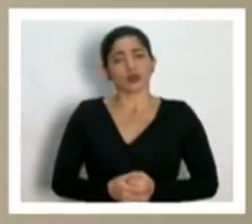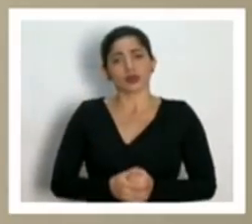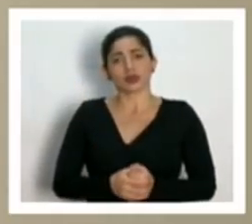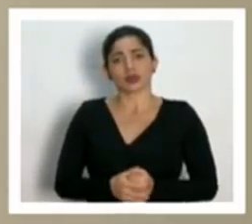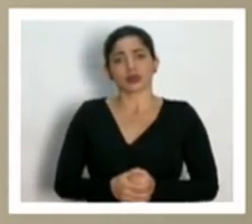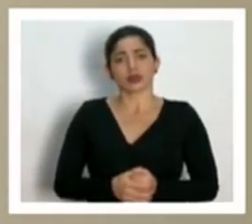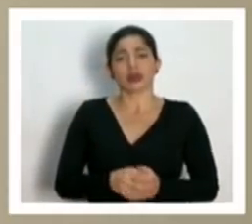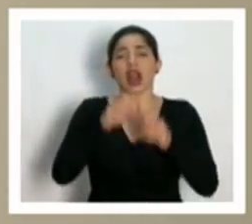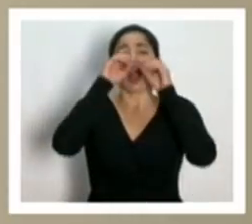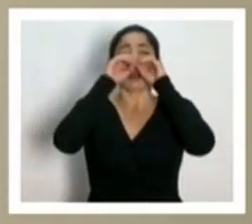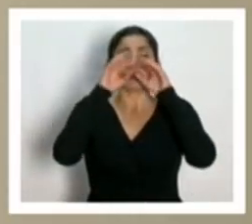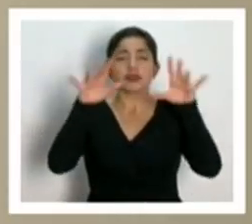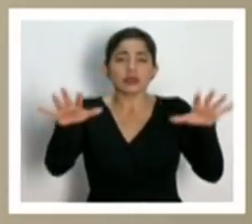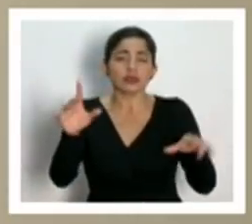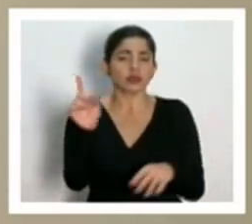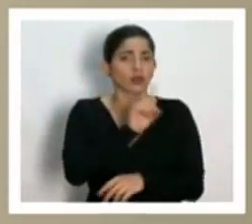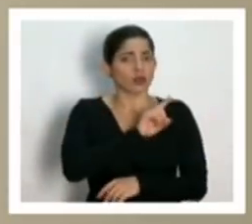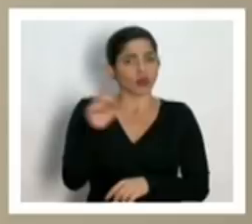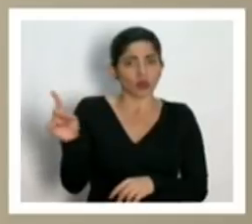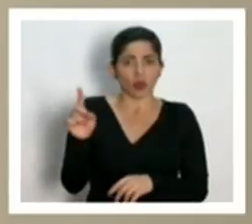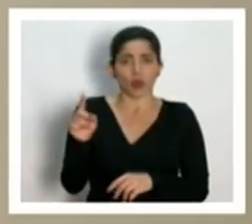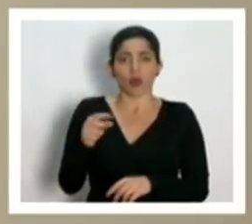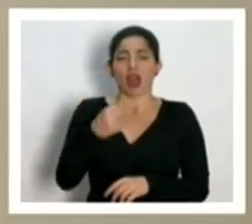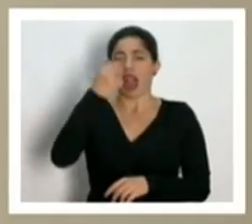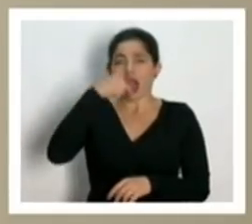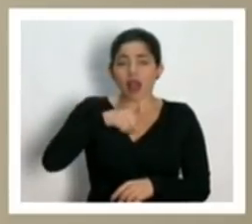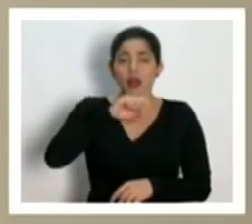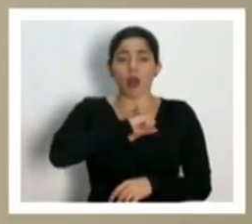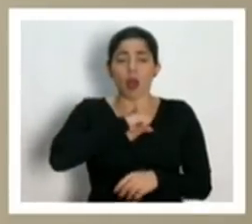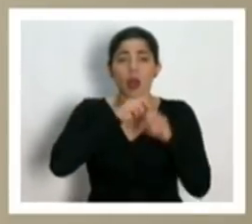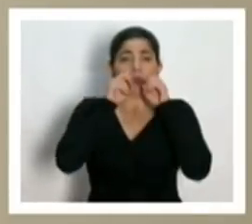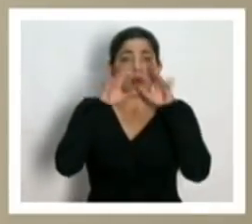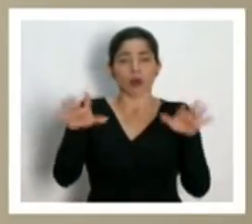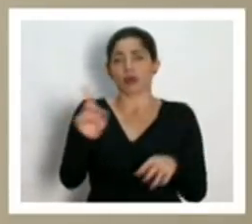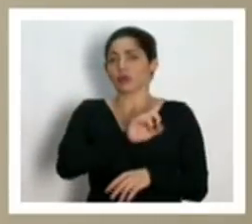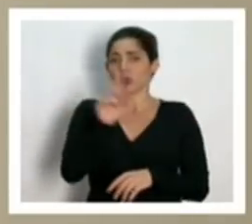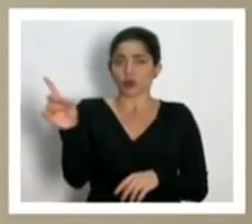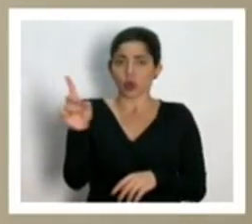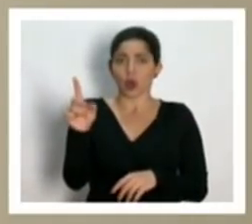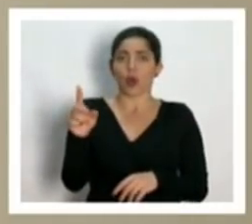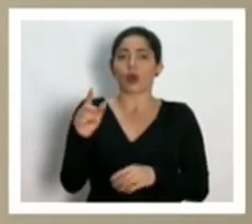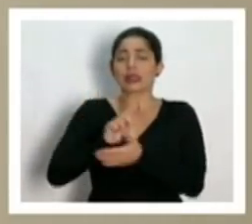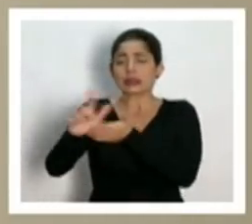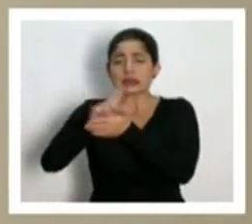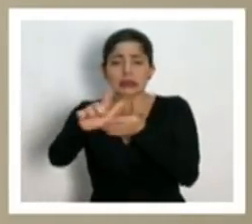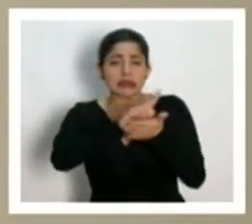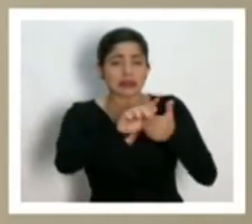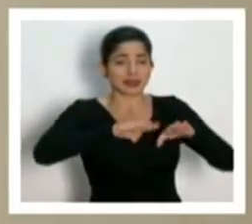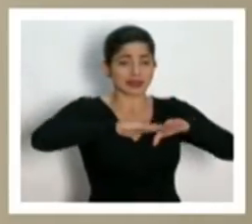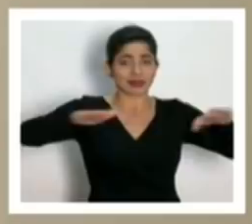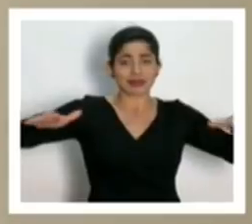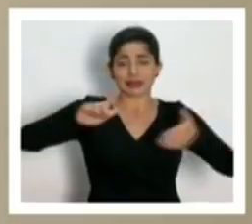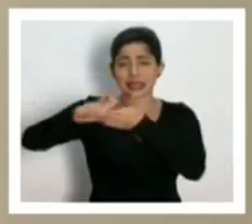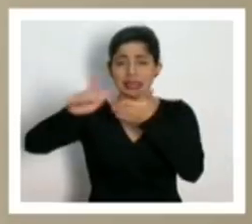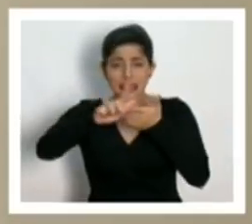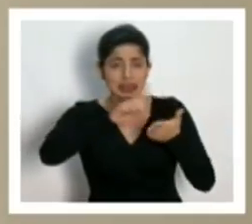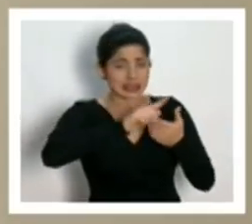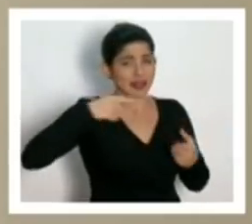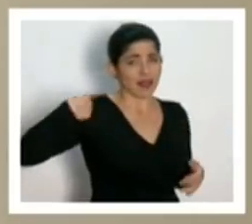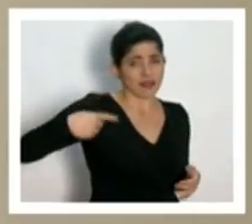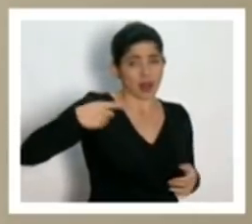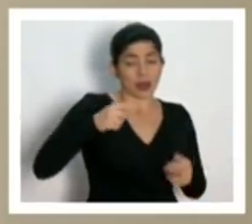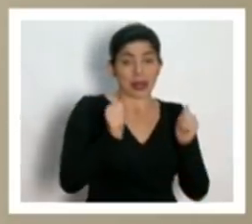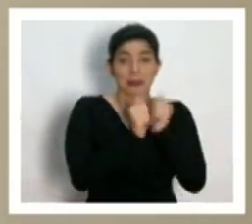de no estornudar al aire libre no toser al aire libre estar desinfectando las superficies que más